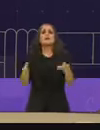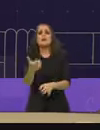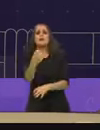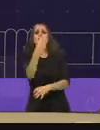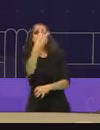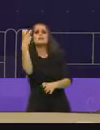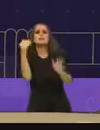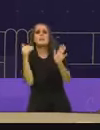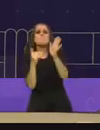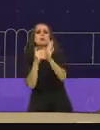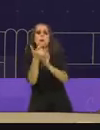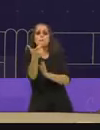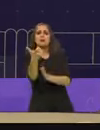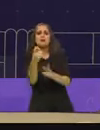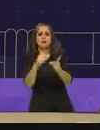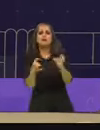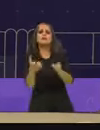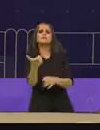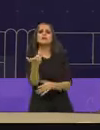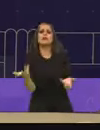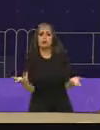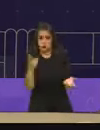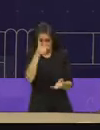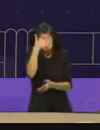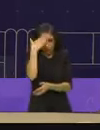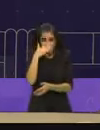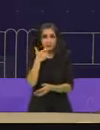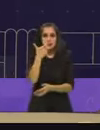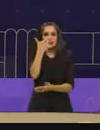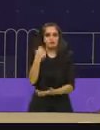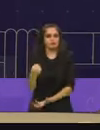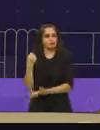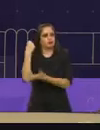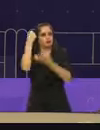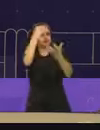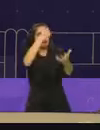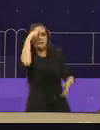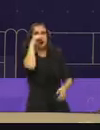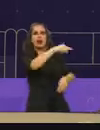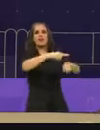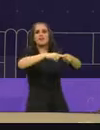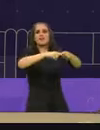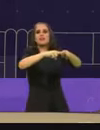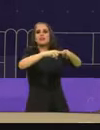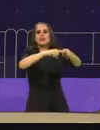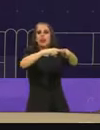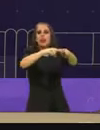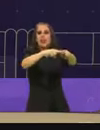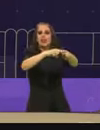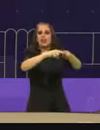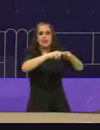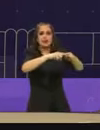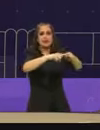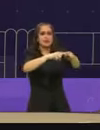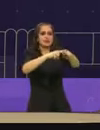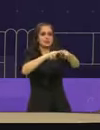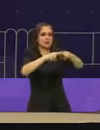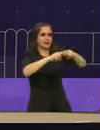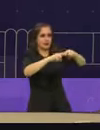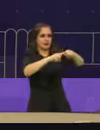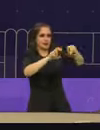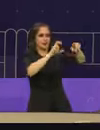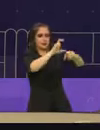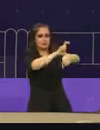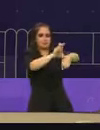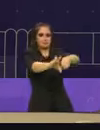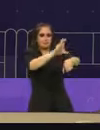pesos? ¿Sabes dónde están? En el Tren Maya. Una parte, por cierto, porque esta ciudad,